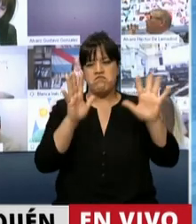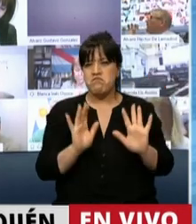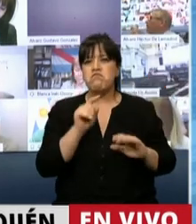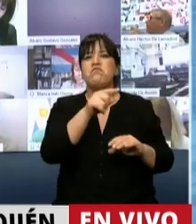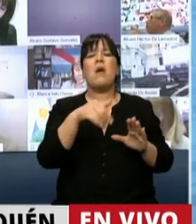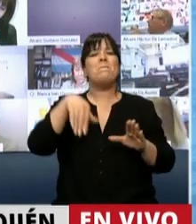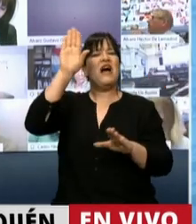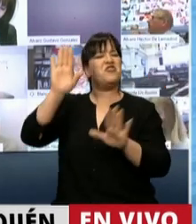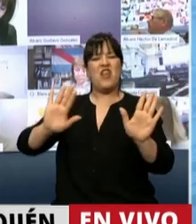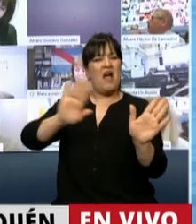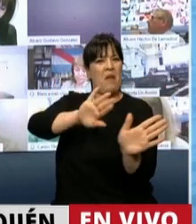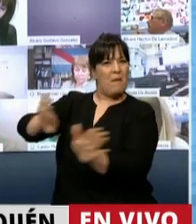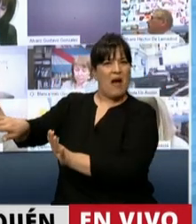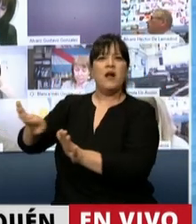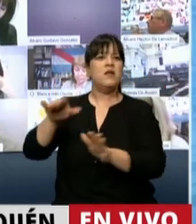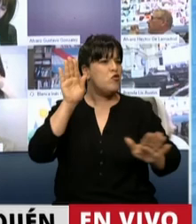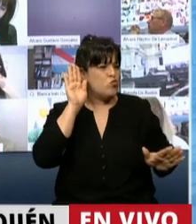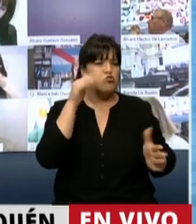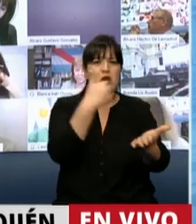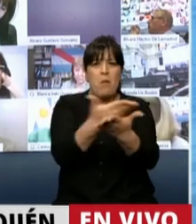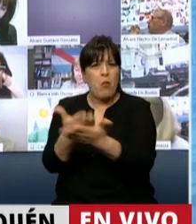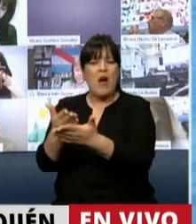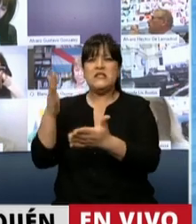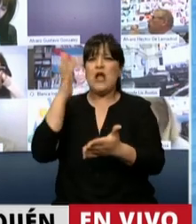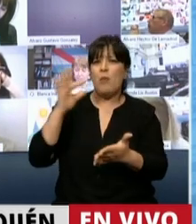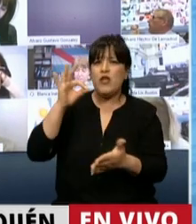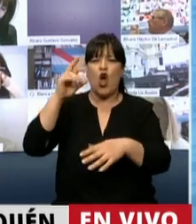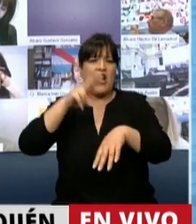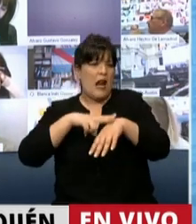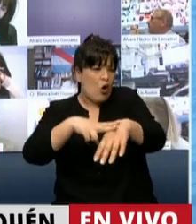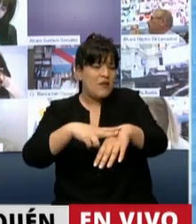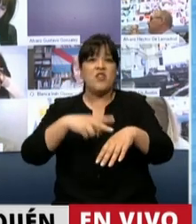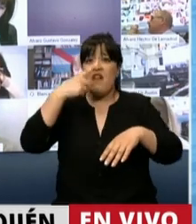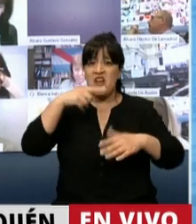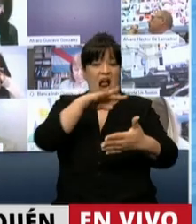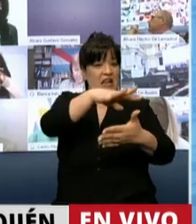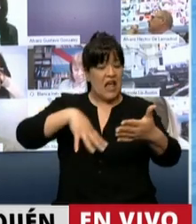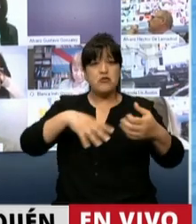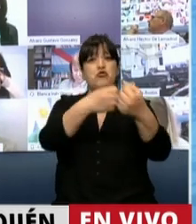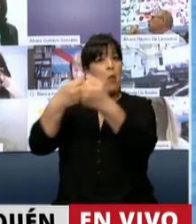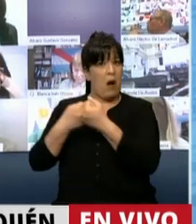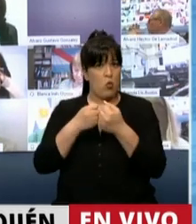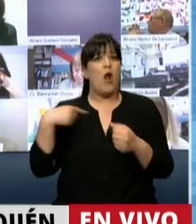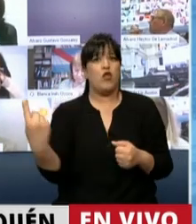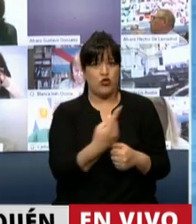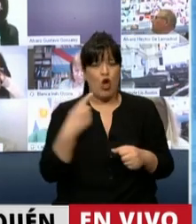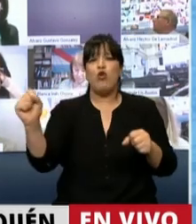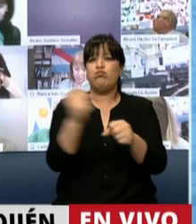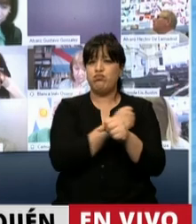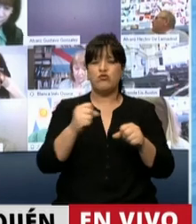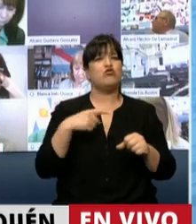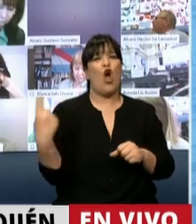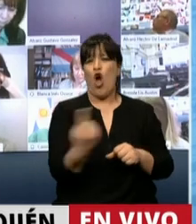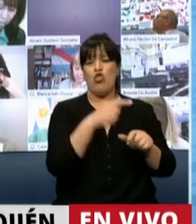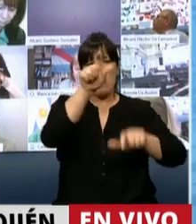mayoría, escuchando todas las propuestas y sugerencias y llegando a un texto de consenso aprobado por